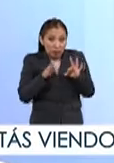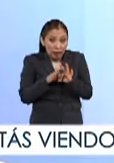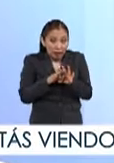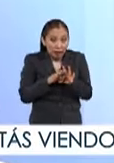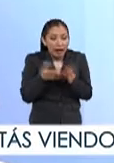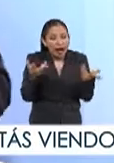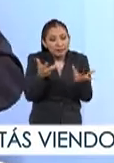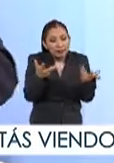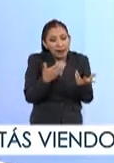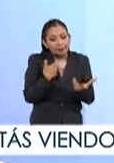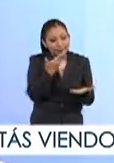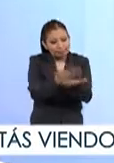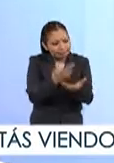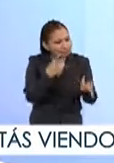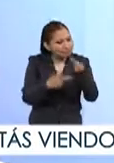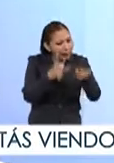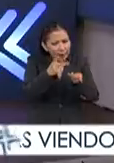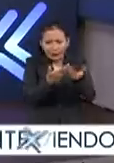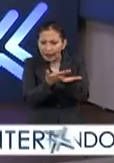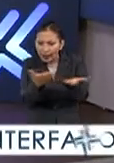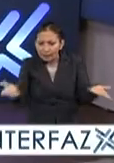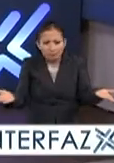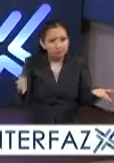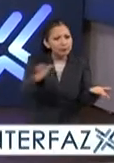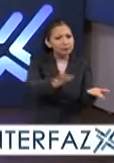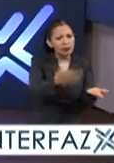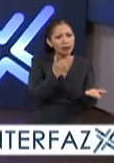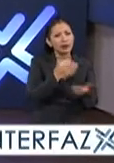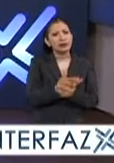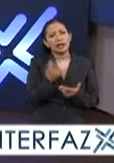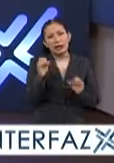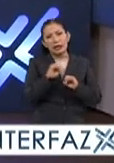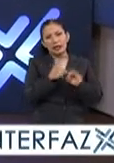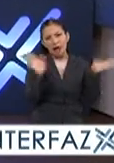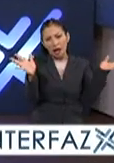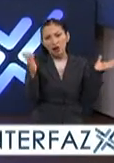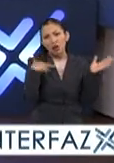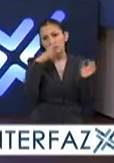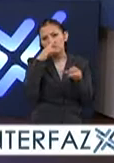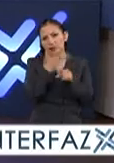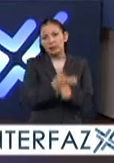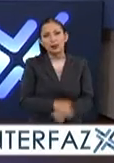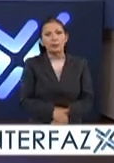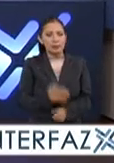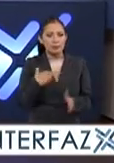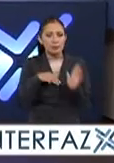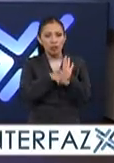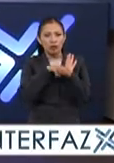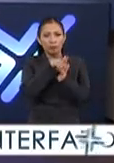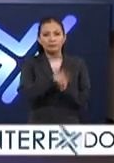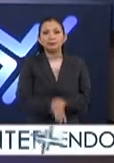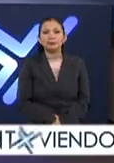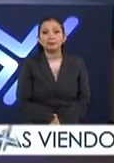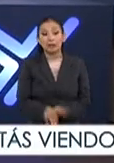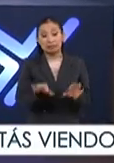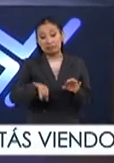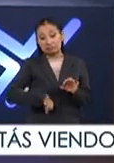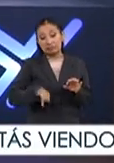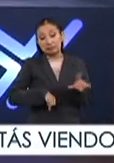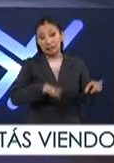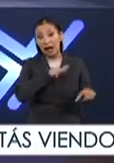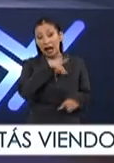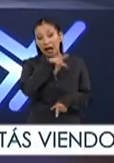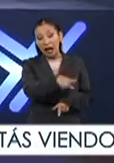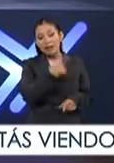llevarla sobre la mesa abrirla platicarla de forma abierta clara con responsabilidad y madura. Sí, lo interesante es que